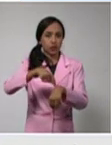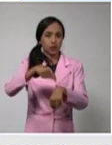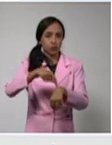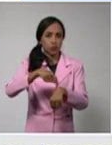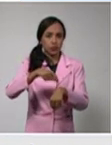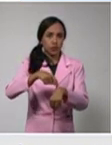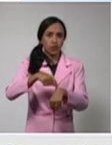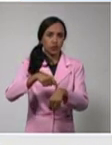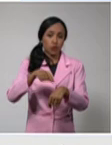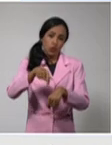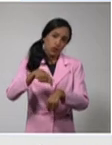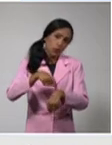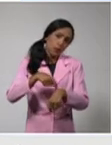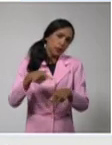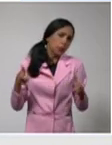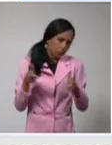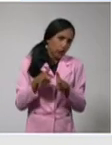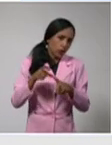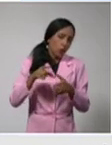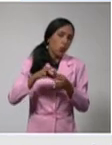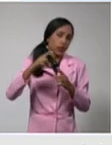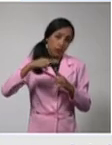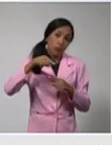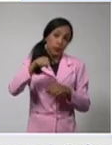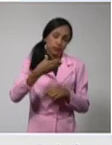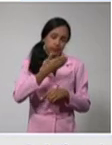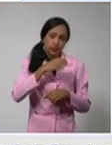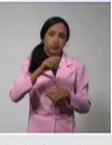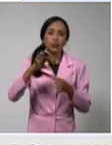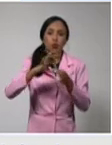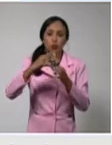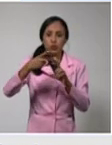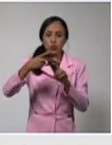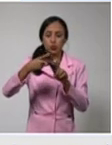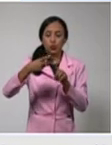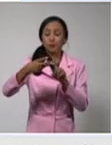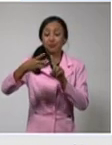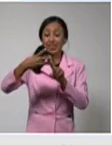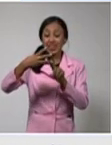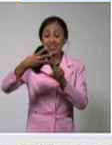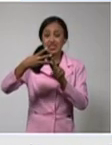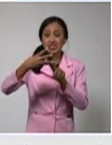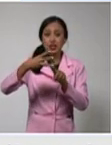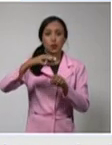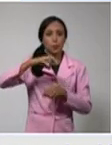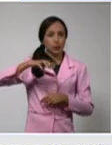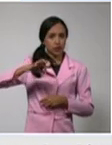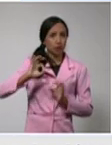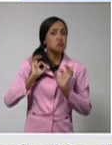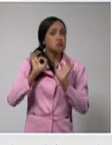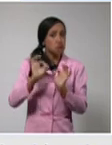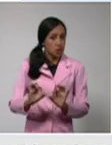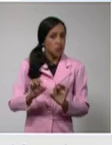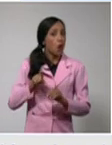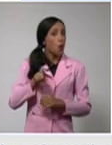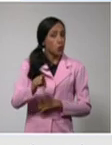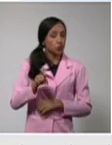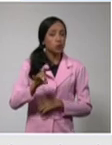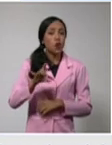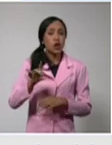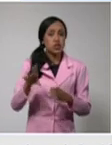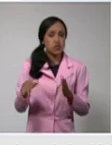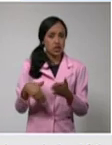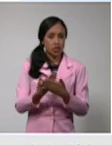más elevadas en Cuba. Pinar de Río, en la posición 3, la misma posición que tiene en los últimos 15 días.